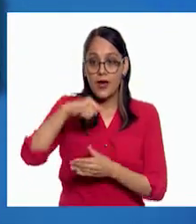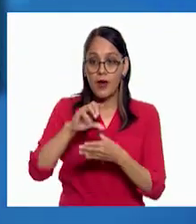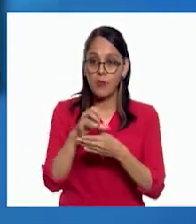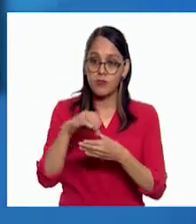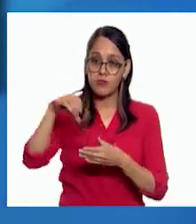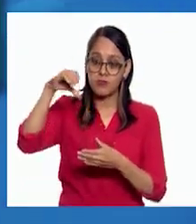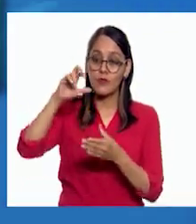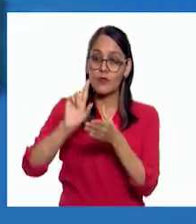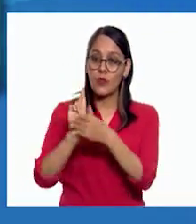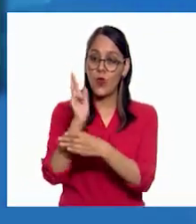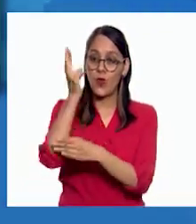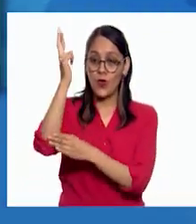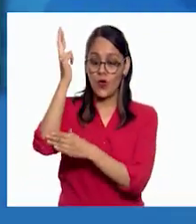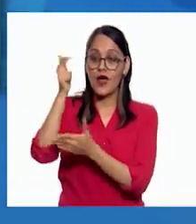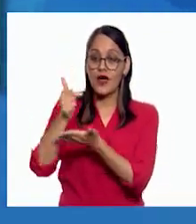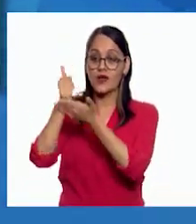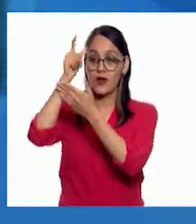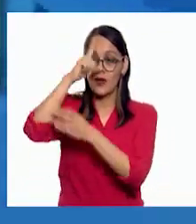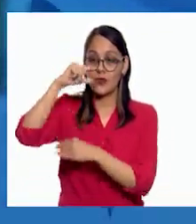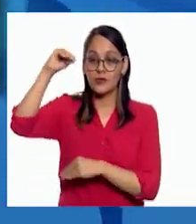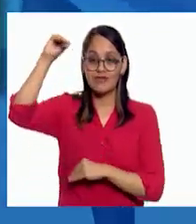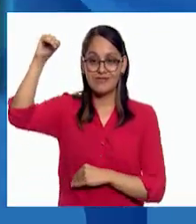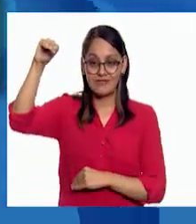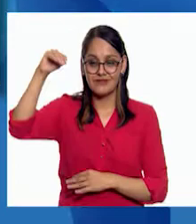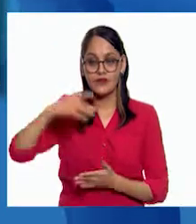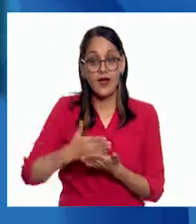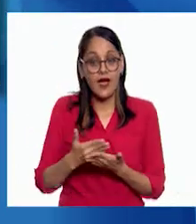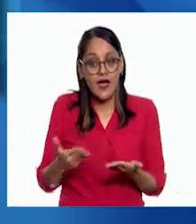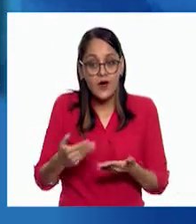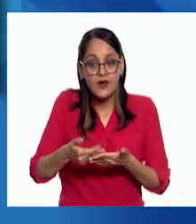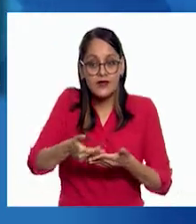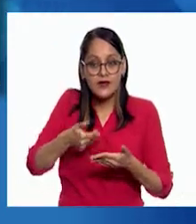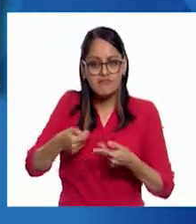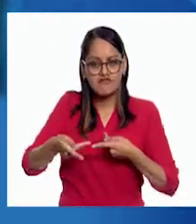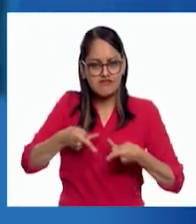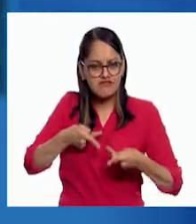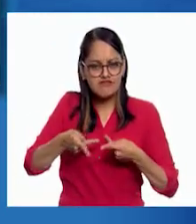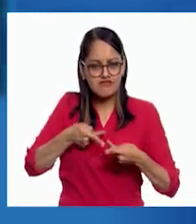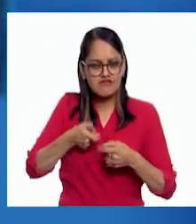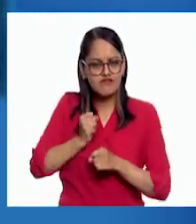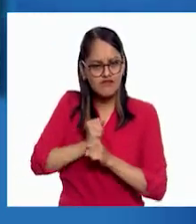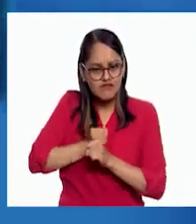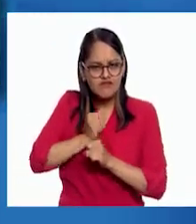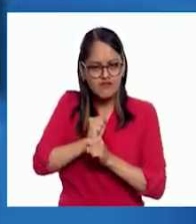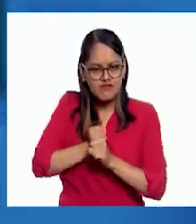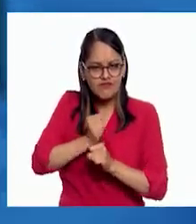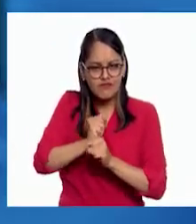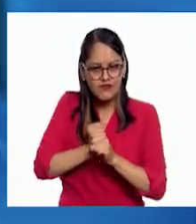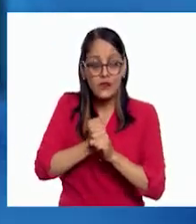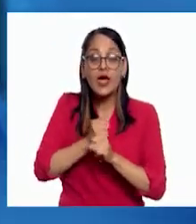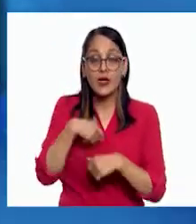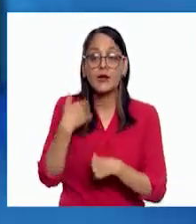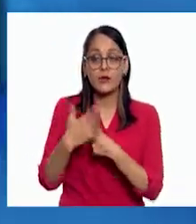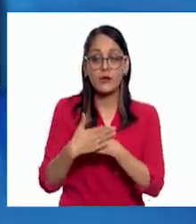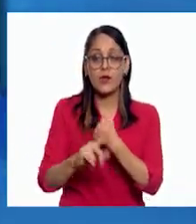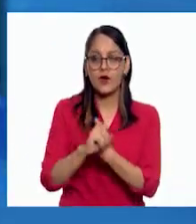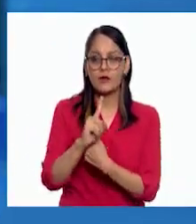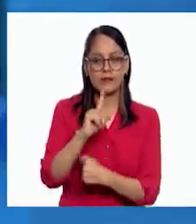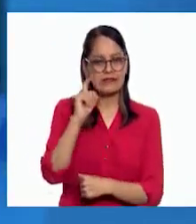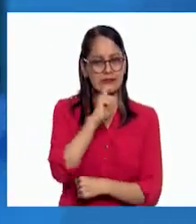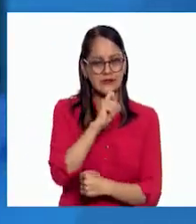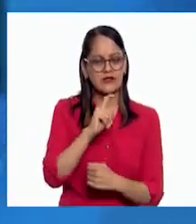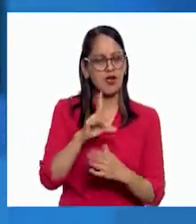al ser humano a la luna. Hoy aprenderemos cómo con planeación y perseverancia podemos resolver hasta el problema más difícil.